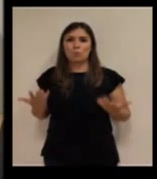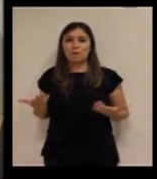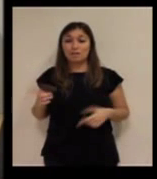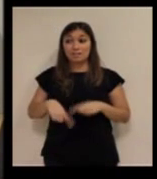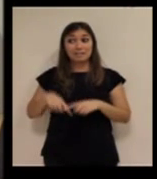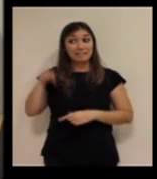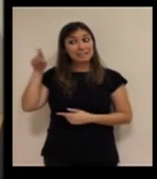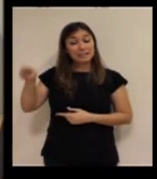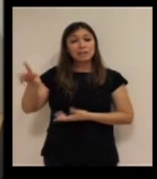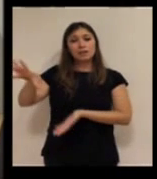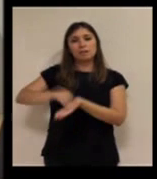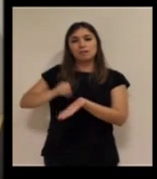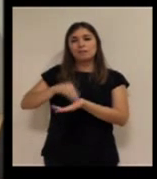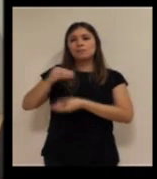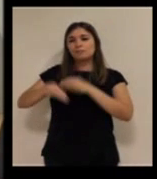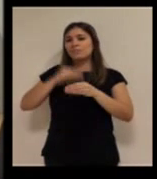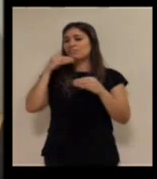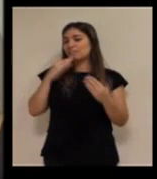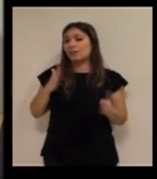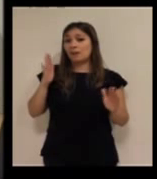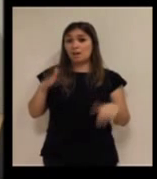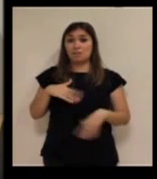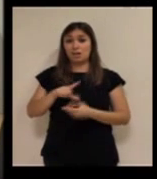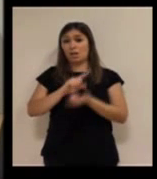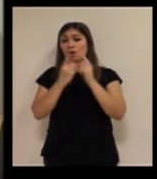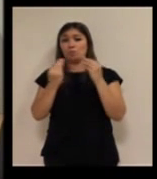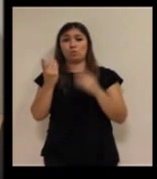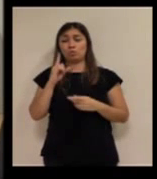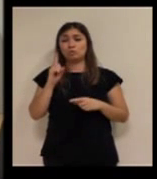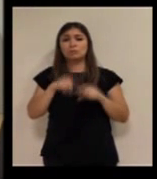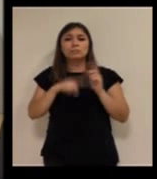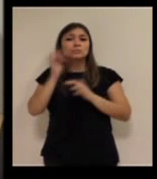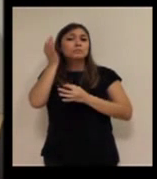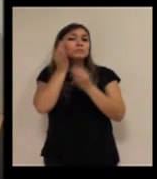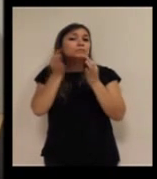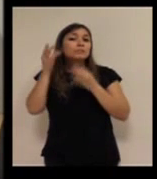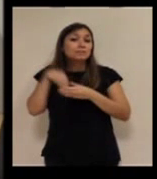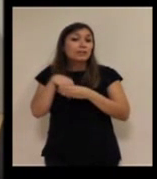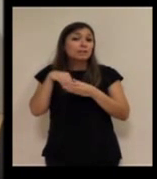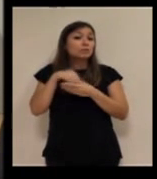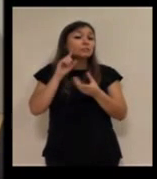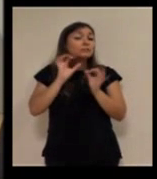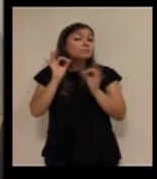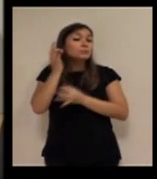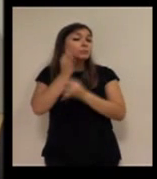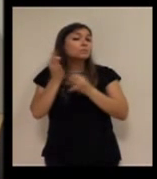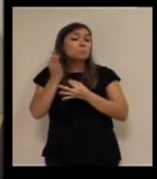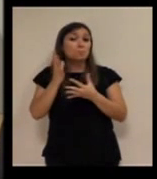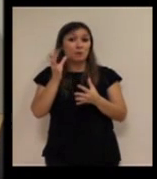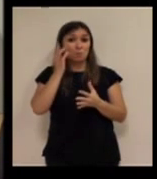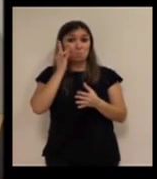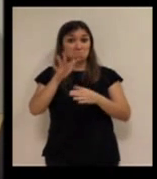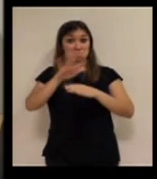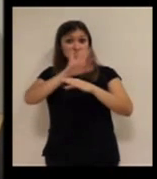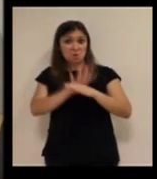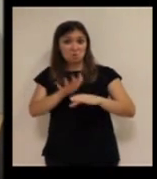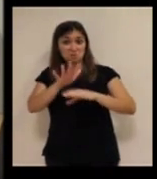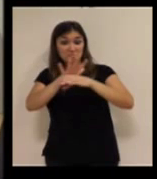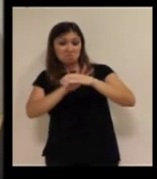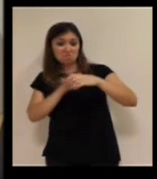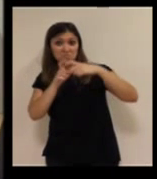Viene de ahí y se ha hecho bien y eso ha variado muy poco. O se han ido afinando funcionalidades, pero lo básico